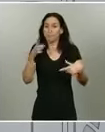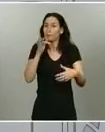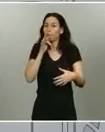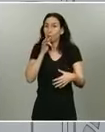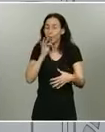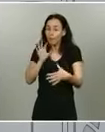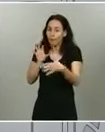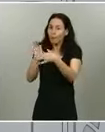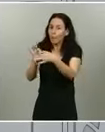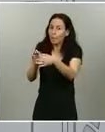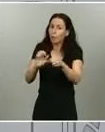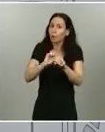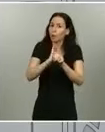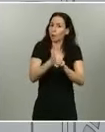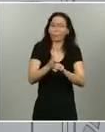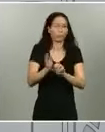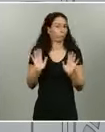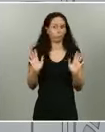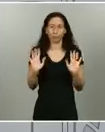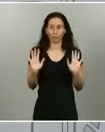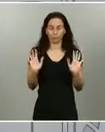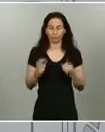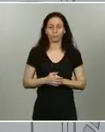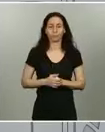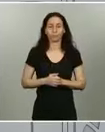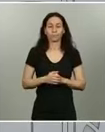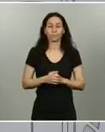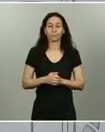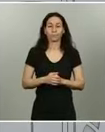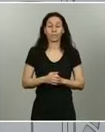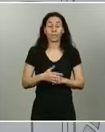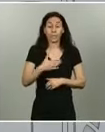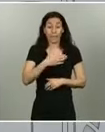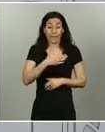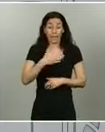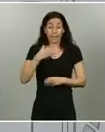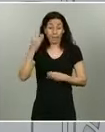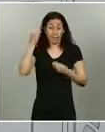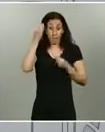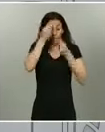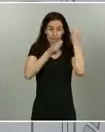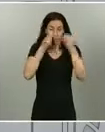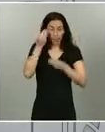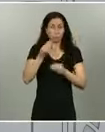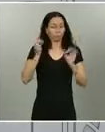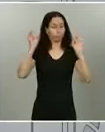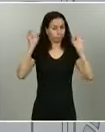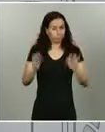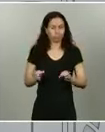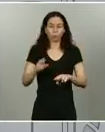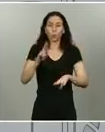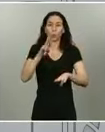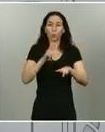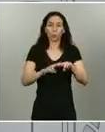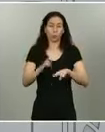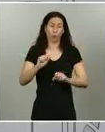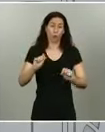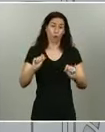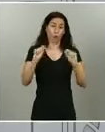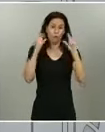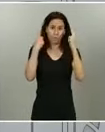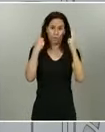No me gustaría pensar que cuando hacemos un luto oficial, lo hacemos únicamente por los que tienen un diagnóstico de confirmación,